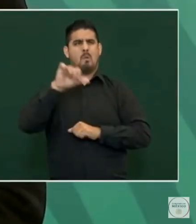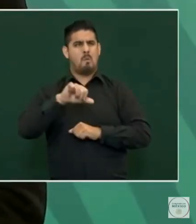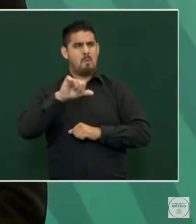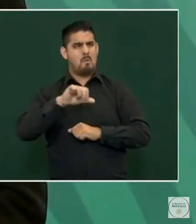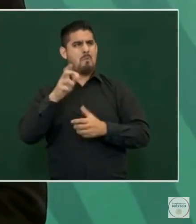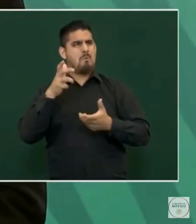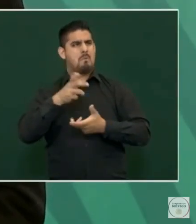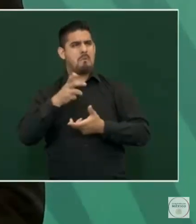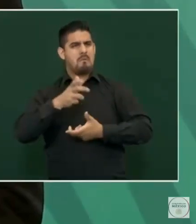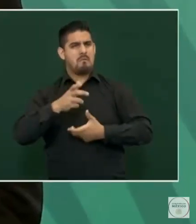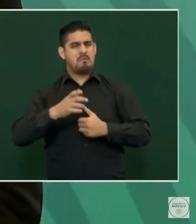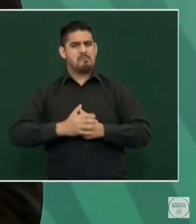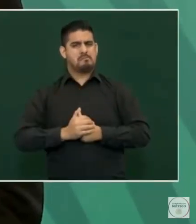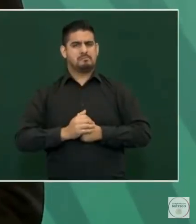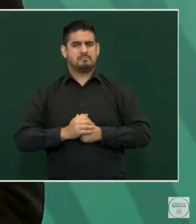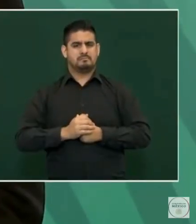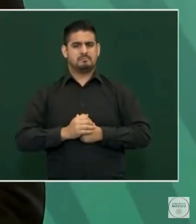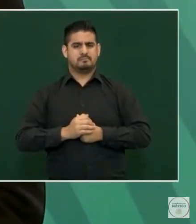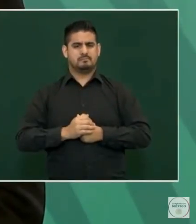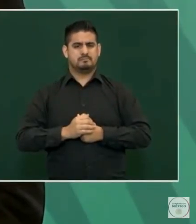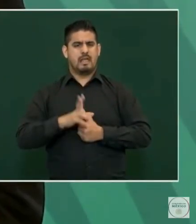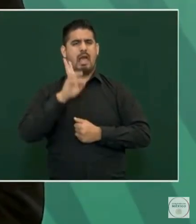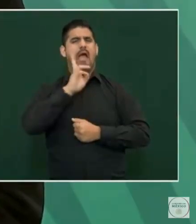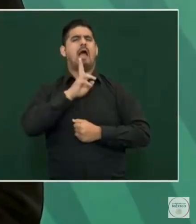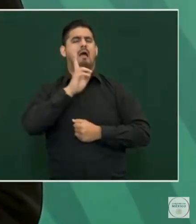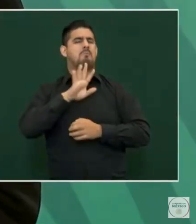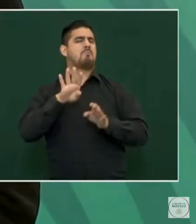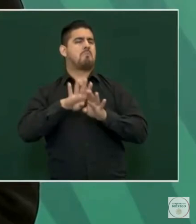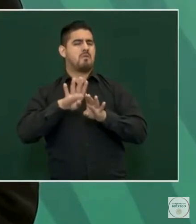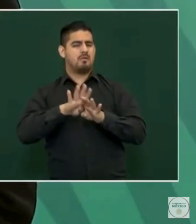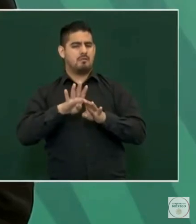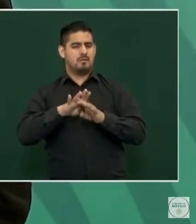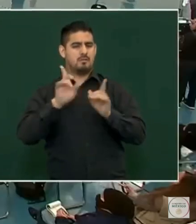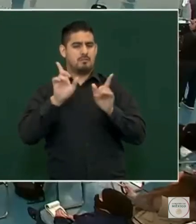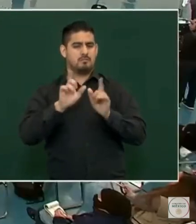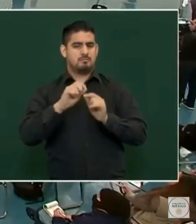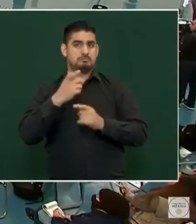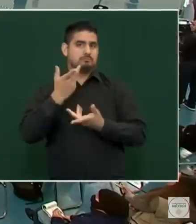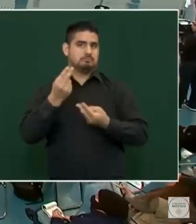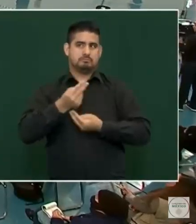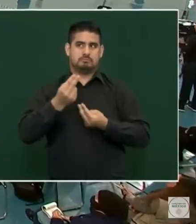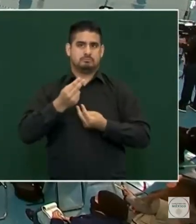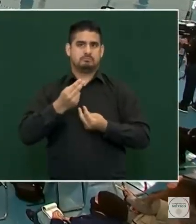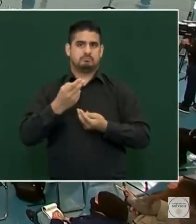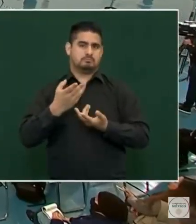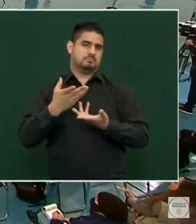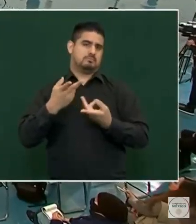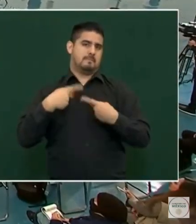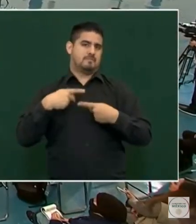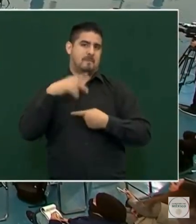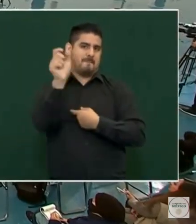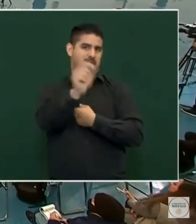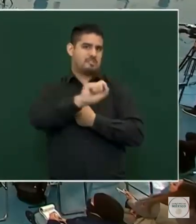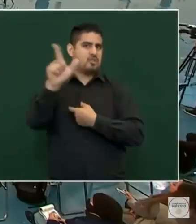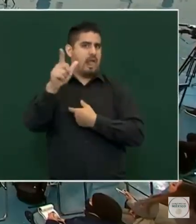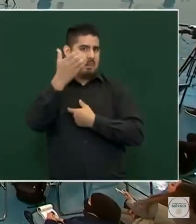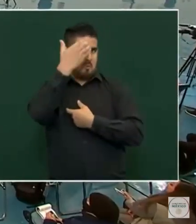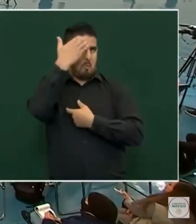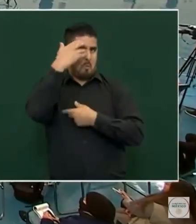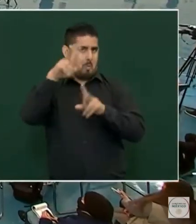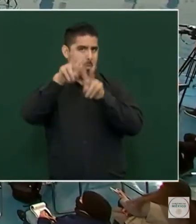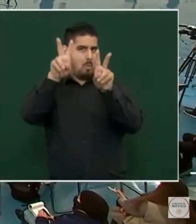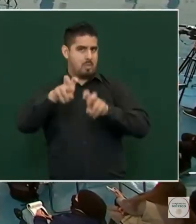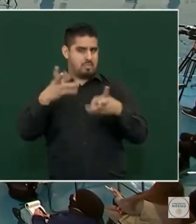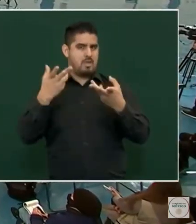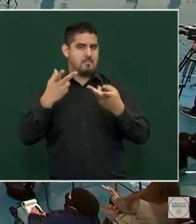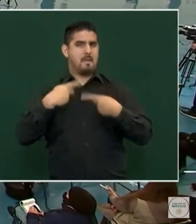a intentarlo, nada más que tengo que ir con dos expertos, tengo que